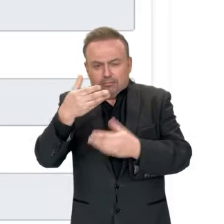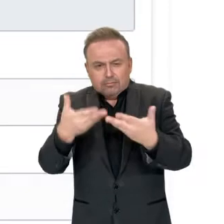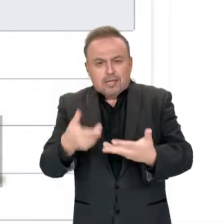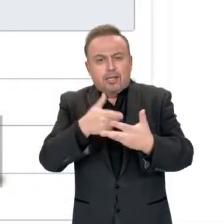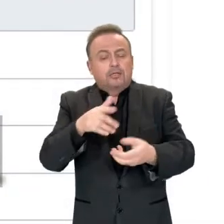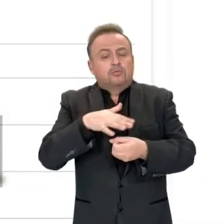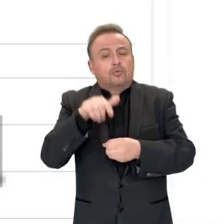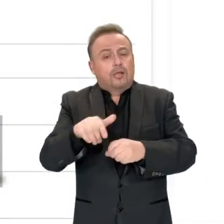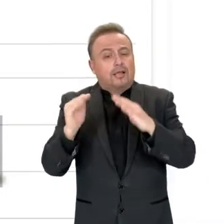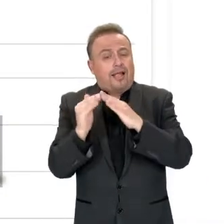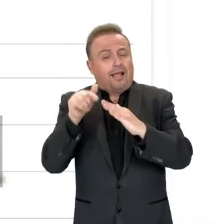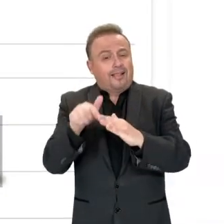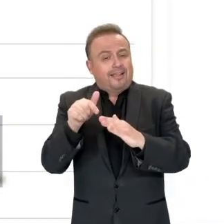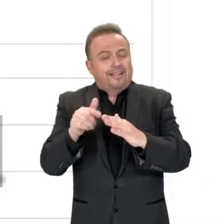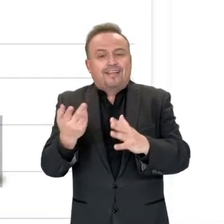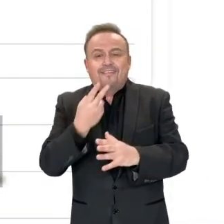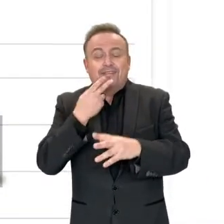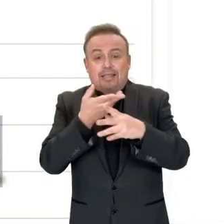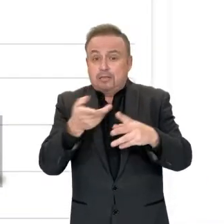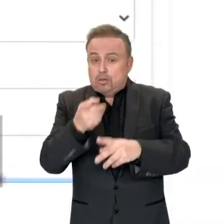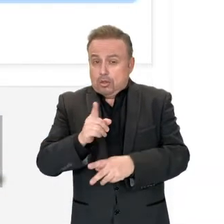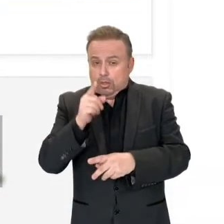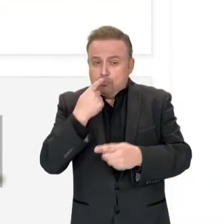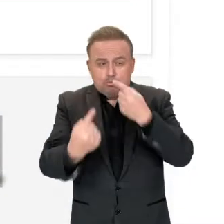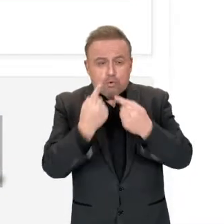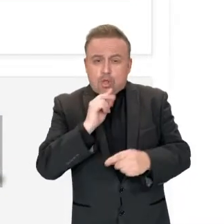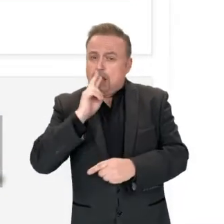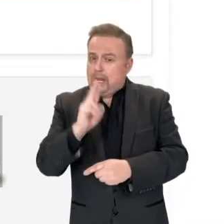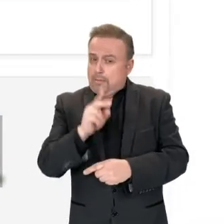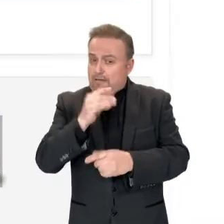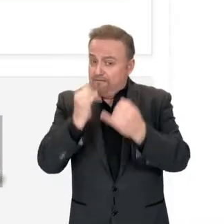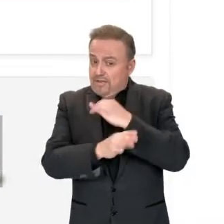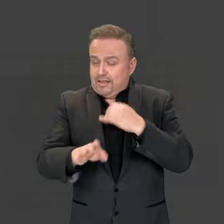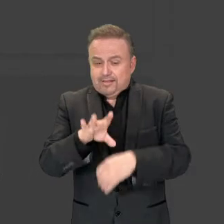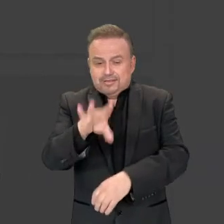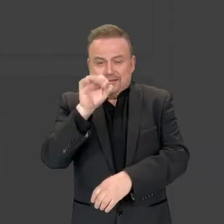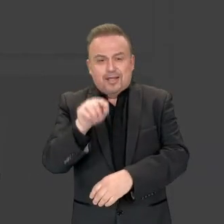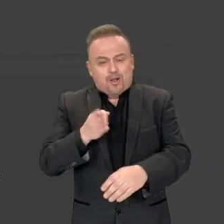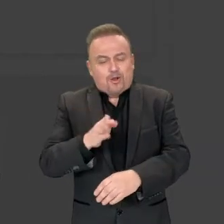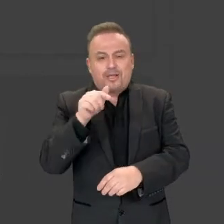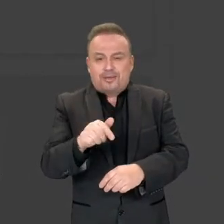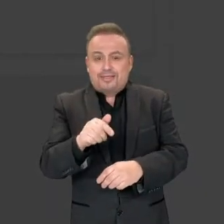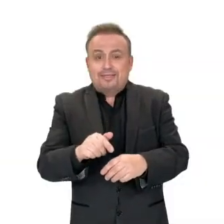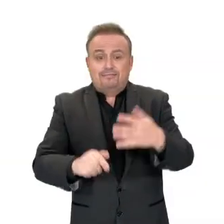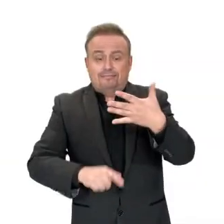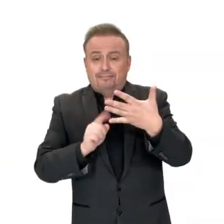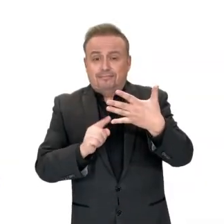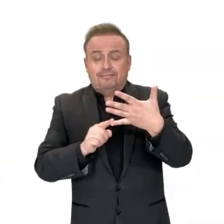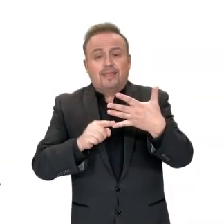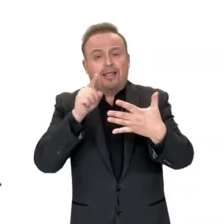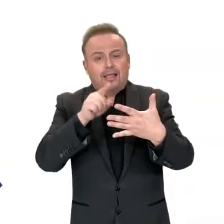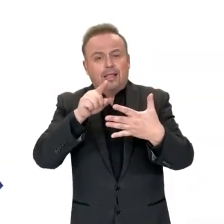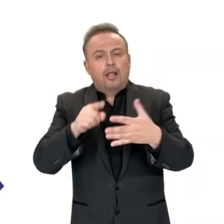características y situaciones de ocupación de la vivienda. Responde todas las preguntas y al final, selecciona Continuar. Paso